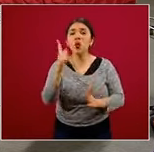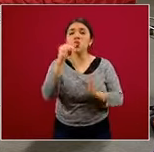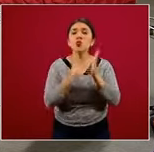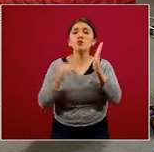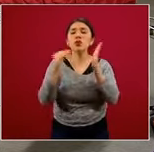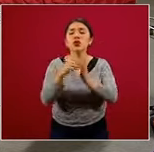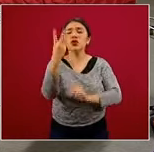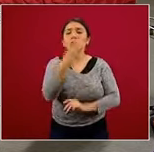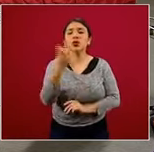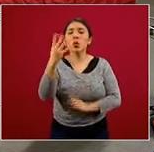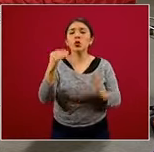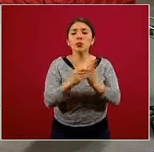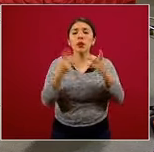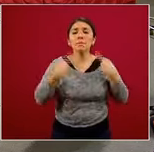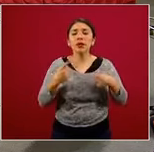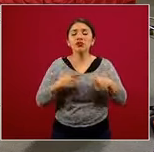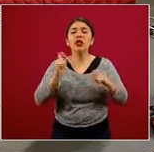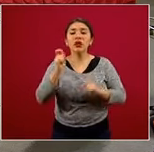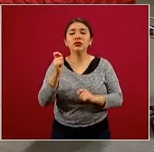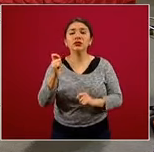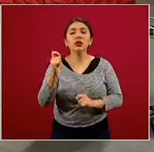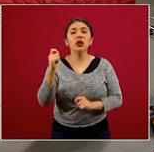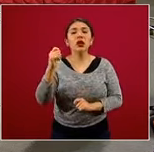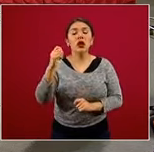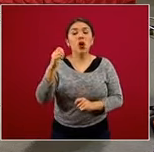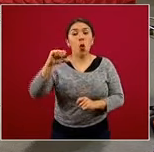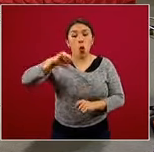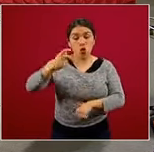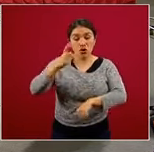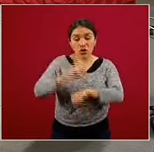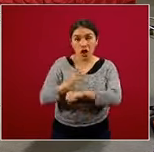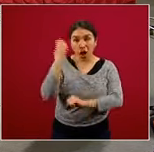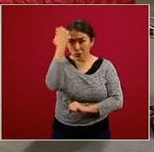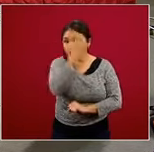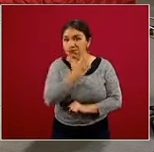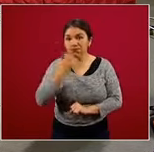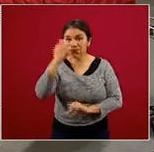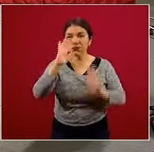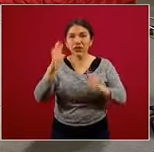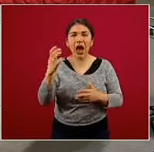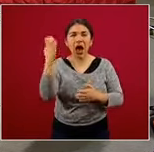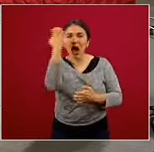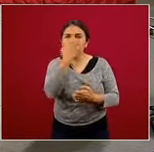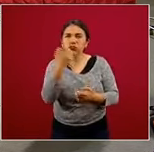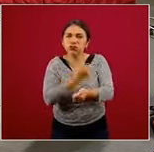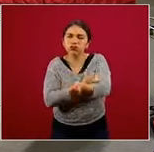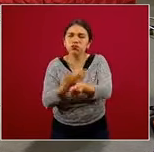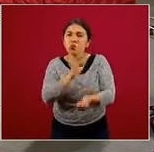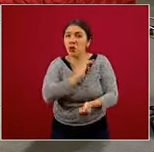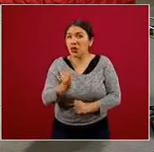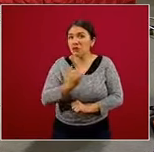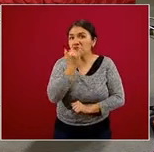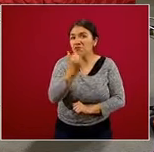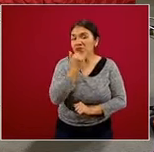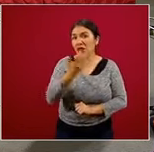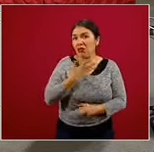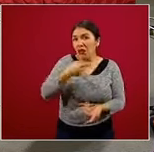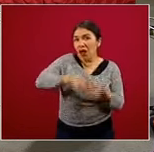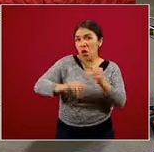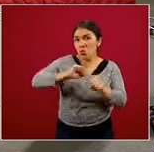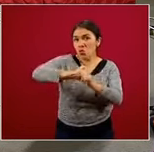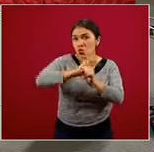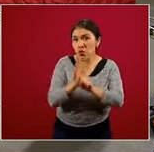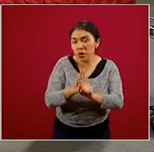trescientas cuatro mil son las personas que al corte del día de hoy han sido estudiadas por ser casos sospechosos de COVID